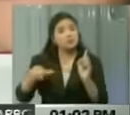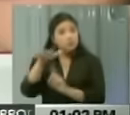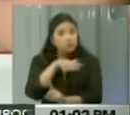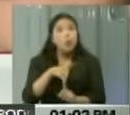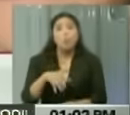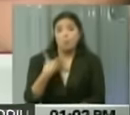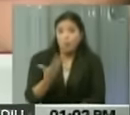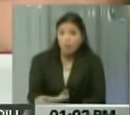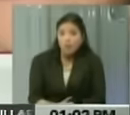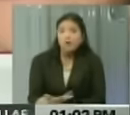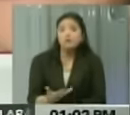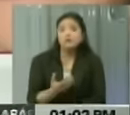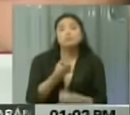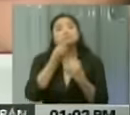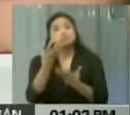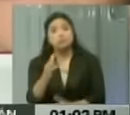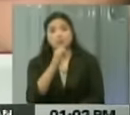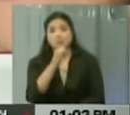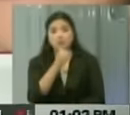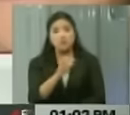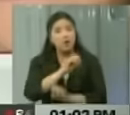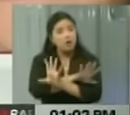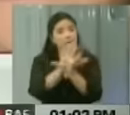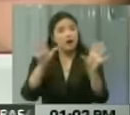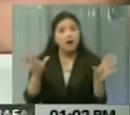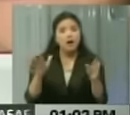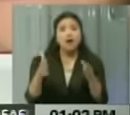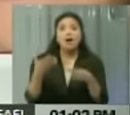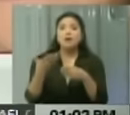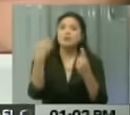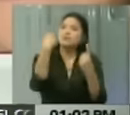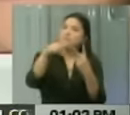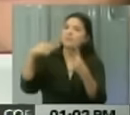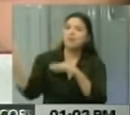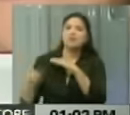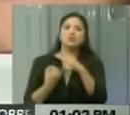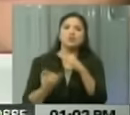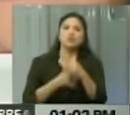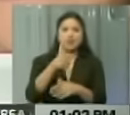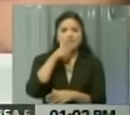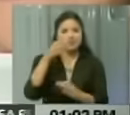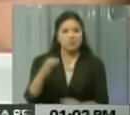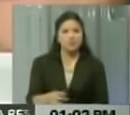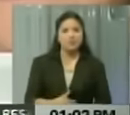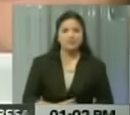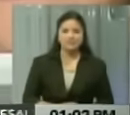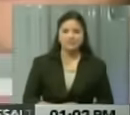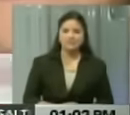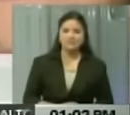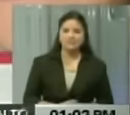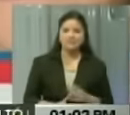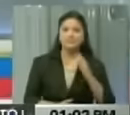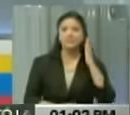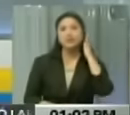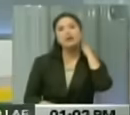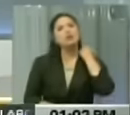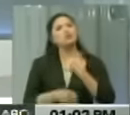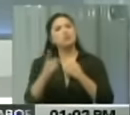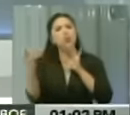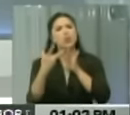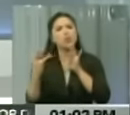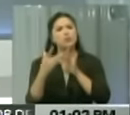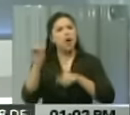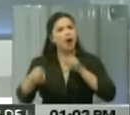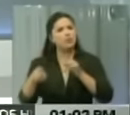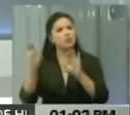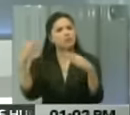puede realizar los aportes de esta información ante los diferentes organismos de seguridad. ¿Alexander, has podido tener contacto